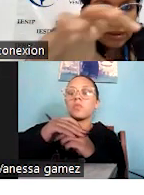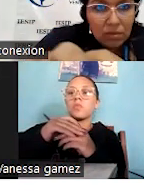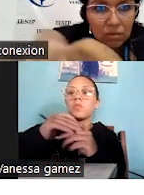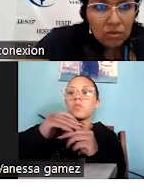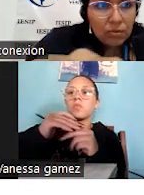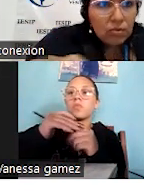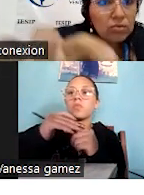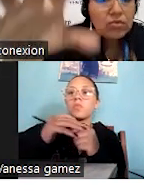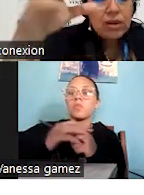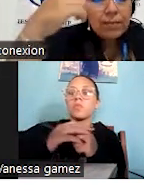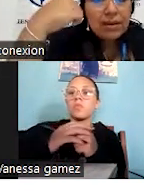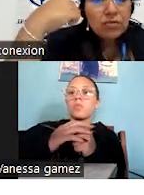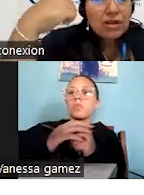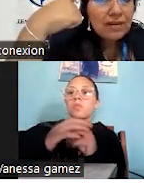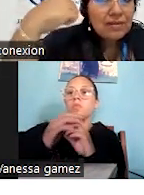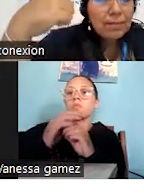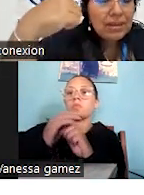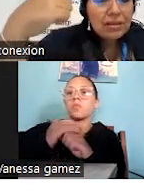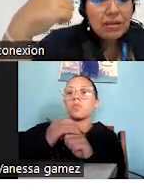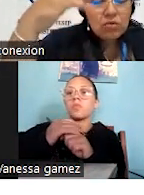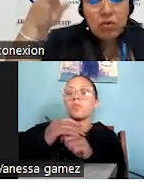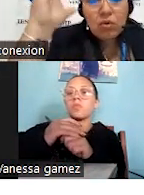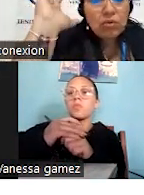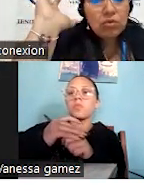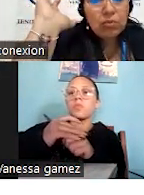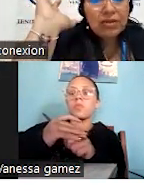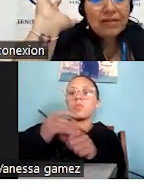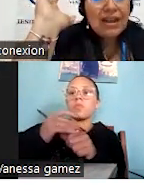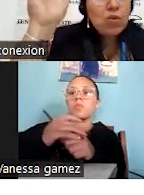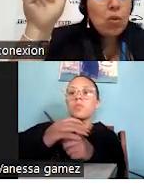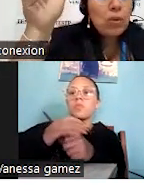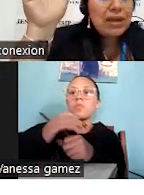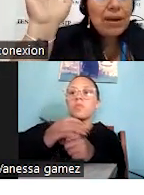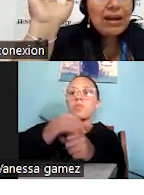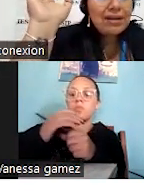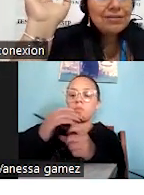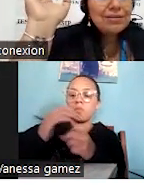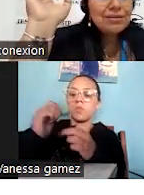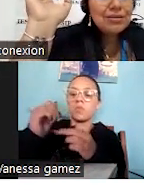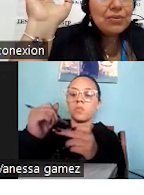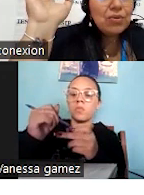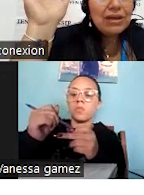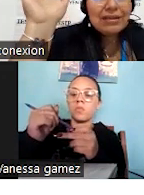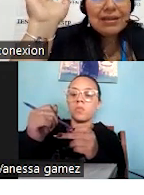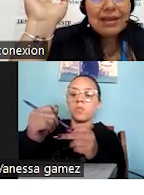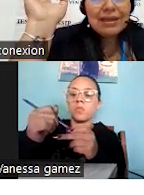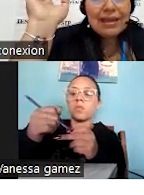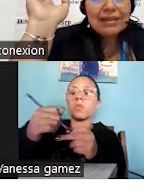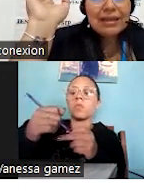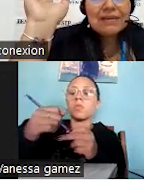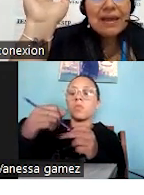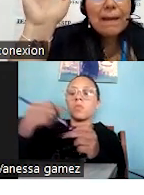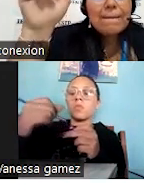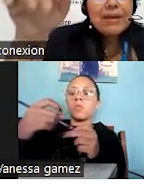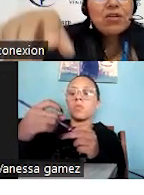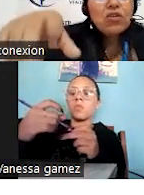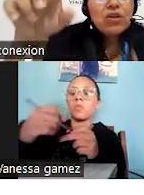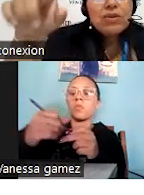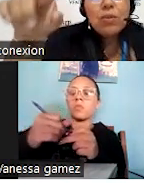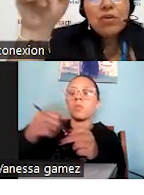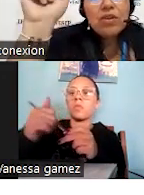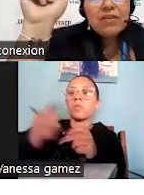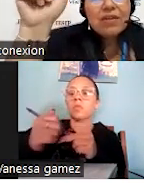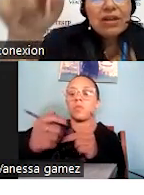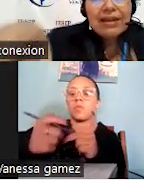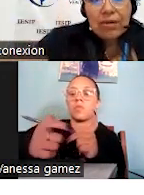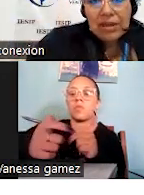siempre va uno por uno, siempre, o sea, se está pendiente de todos los alumnos, por decir algo, o en la banca, o en la cartera de clientes. Pero en